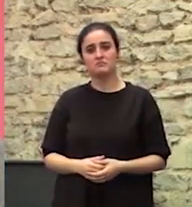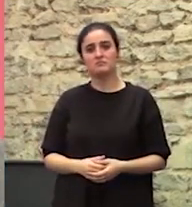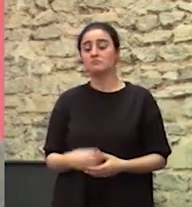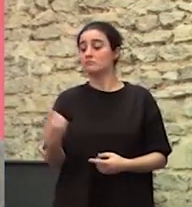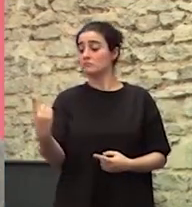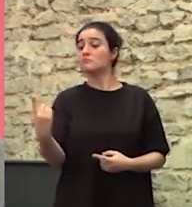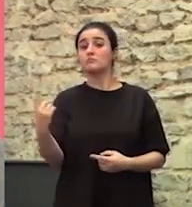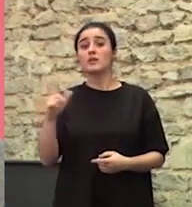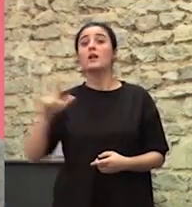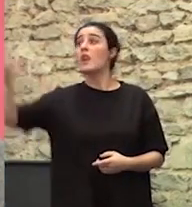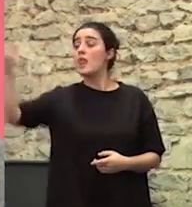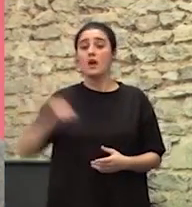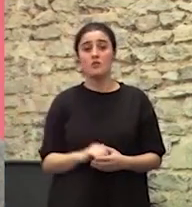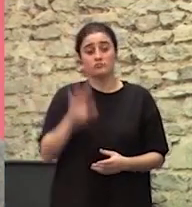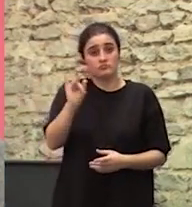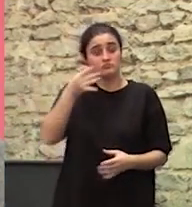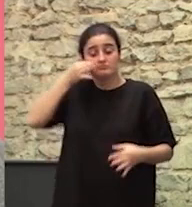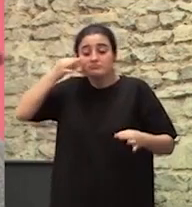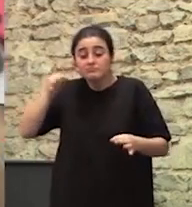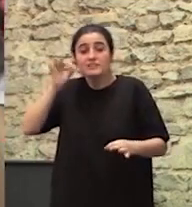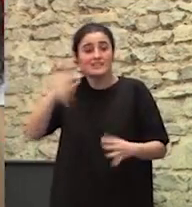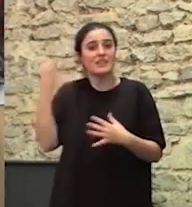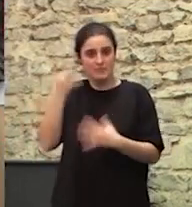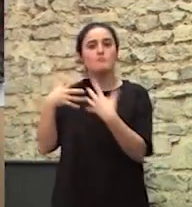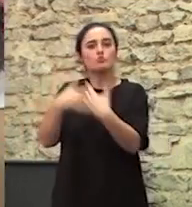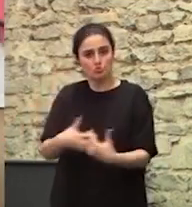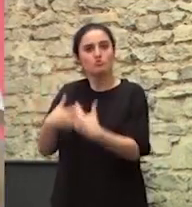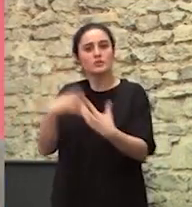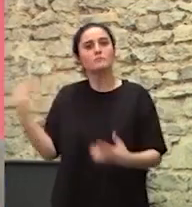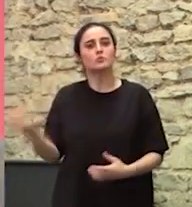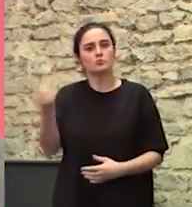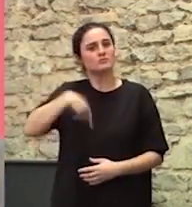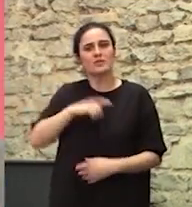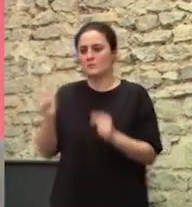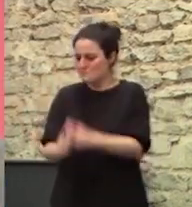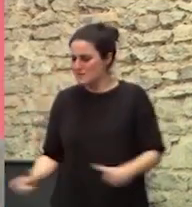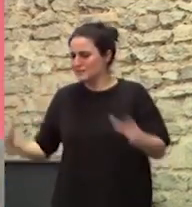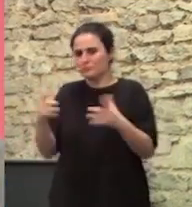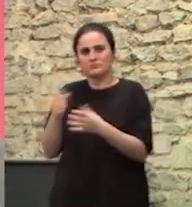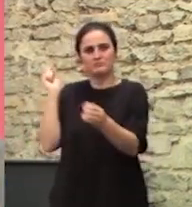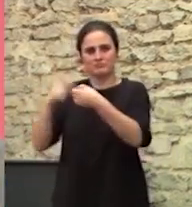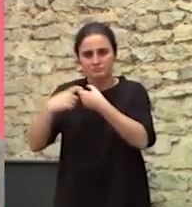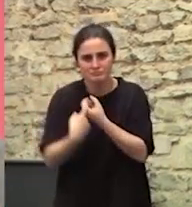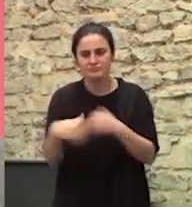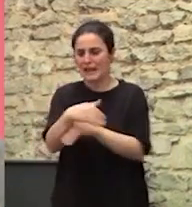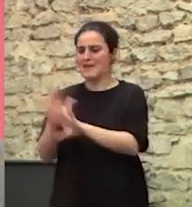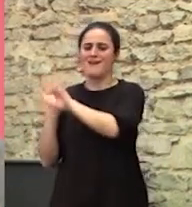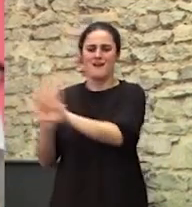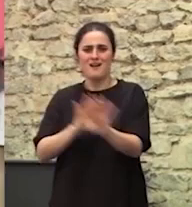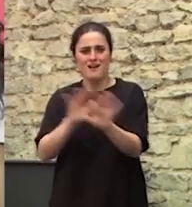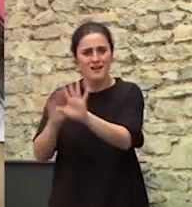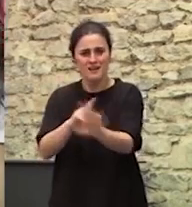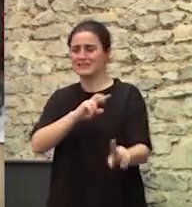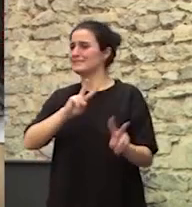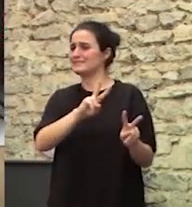muy lejos, muy lejos, muy lejos Y es una realidad por la que tenemos que luchar, por supuesto Y estar en todas las plataformas Y salir a la calle Y